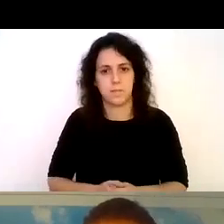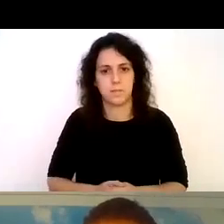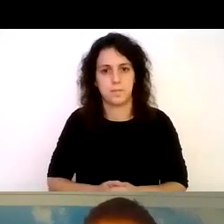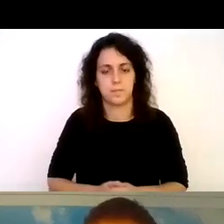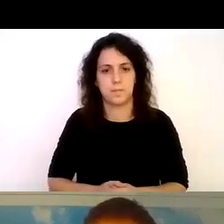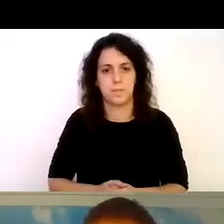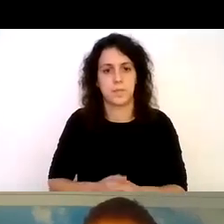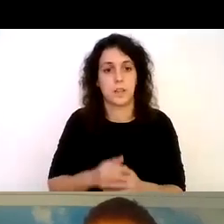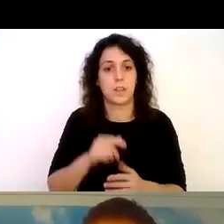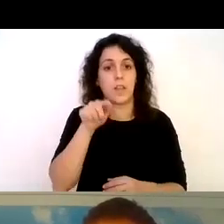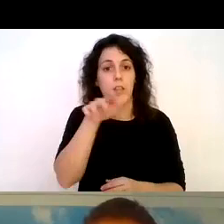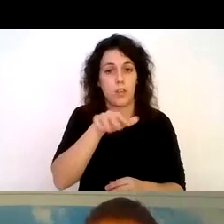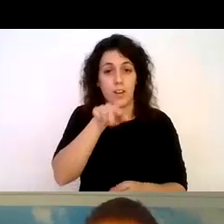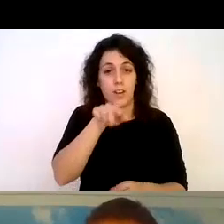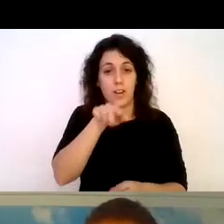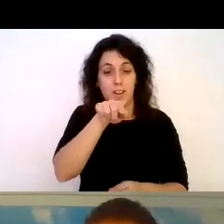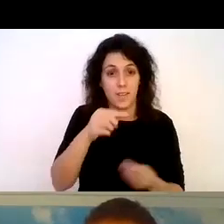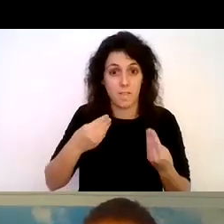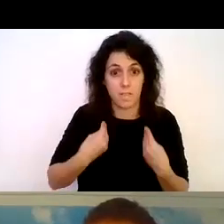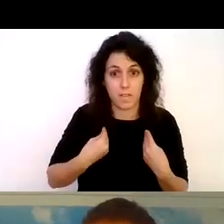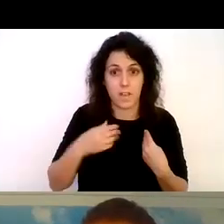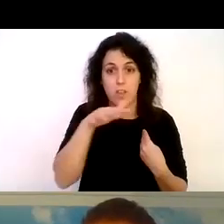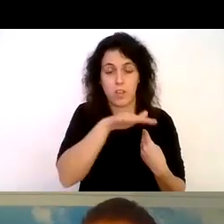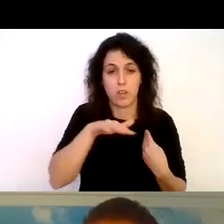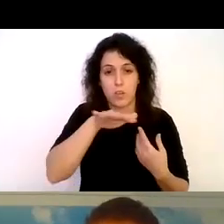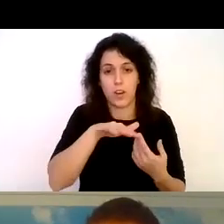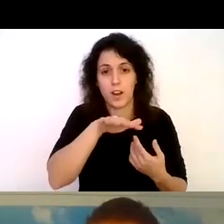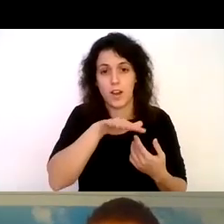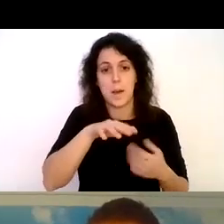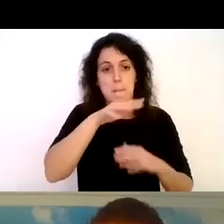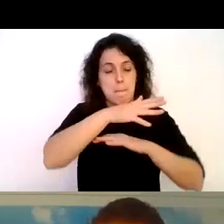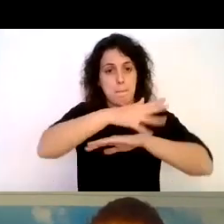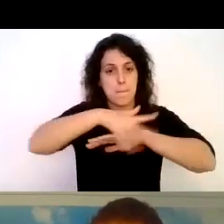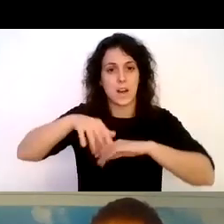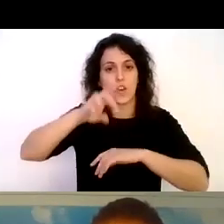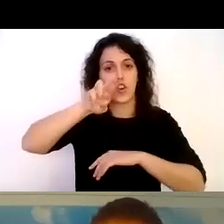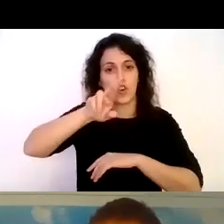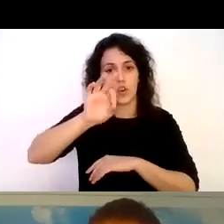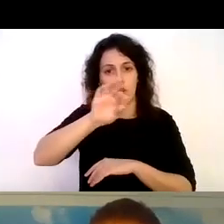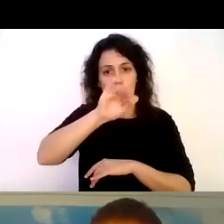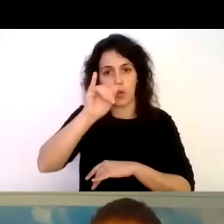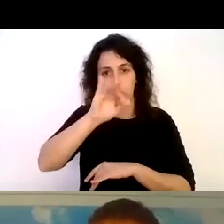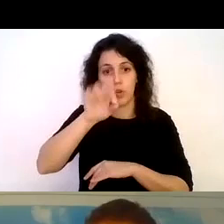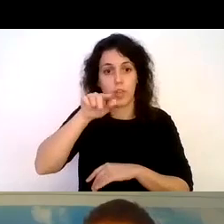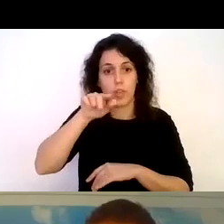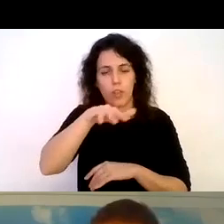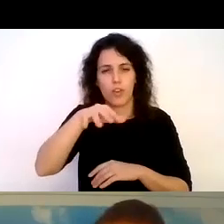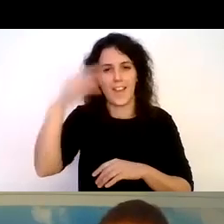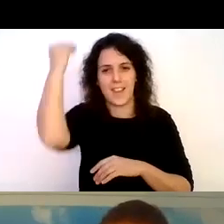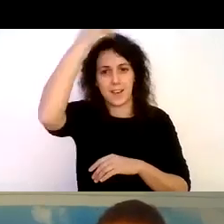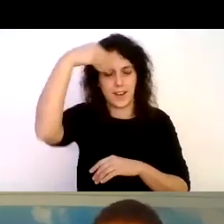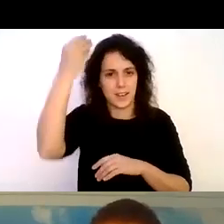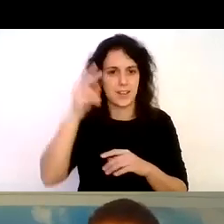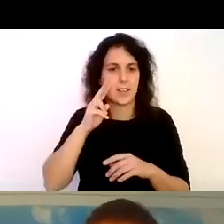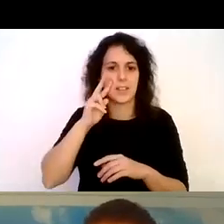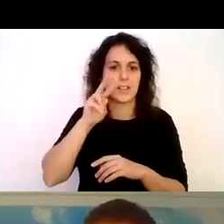viví en este lugar es una imagen de las costas del Mar Rojo estas son costas israelíes se ve una recife